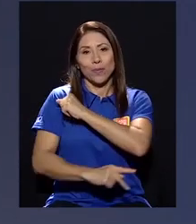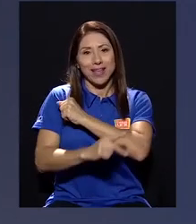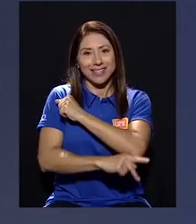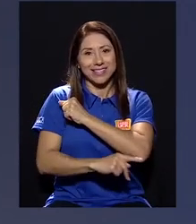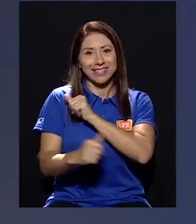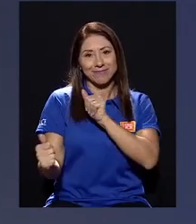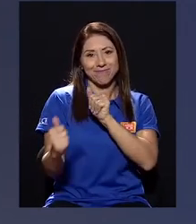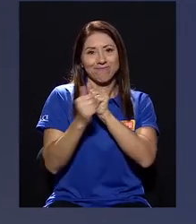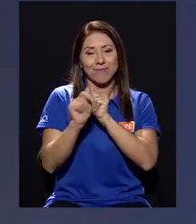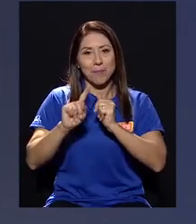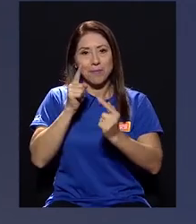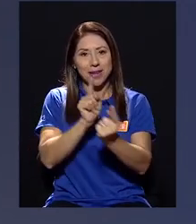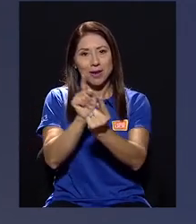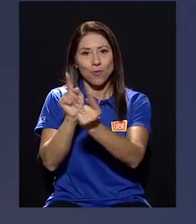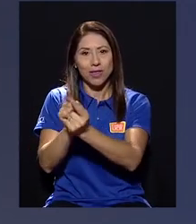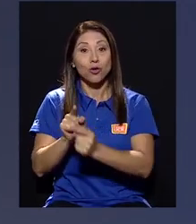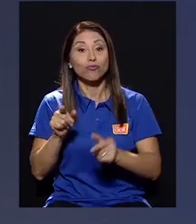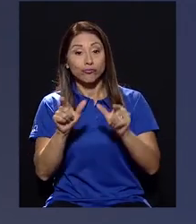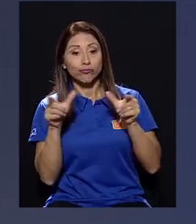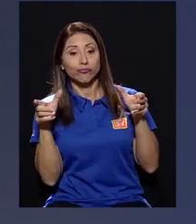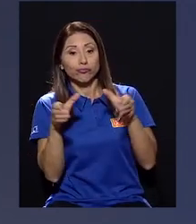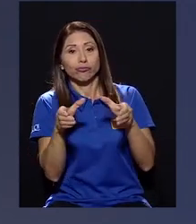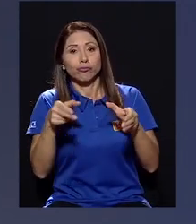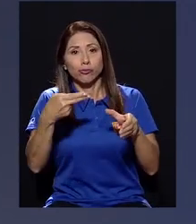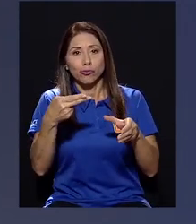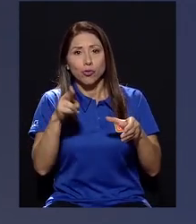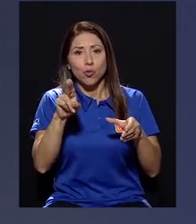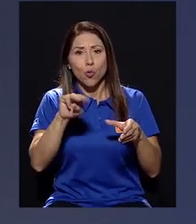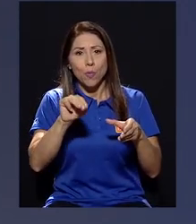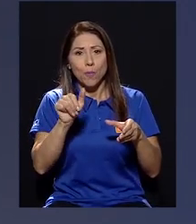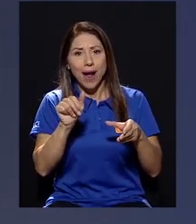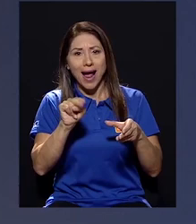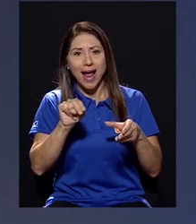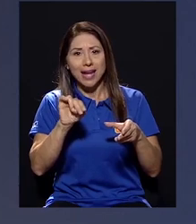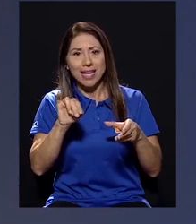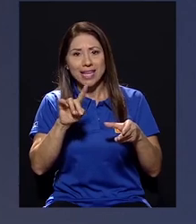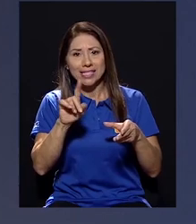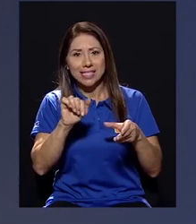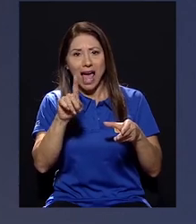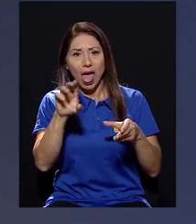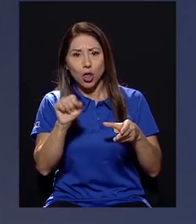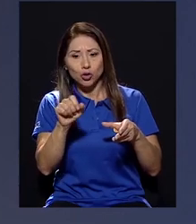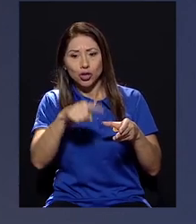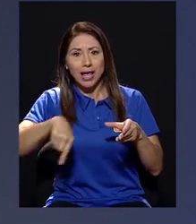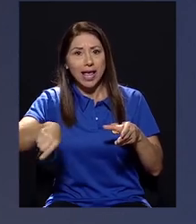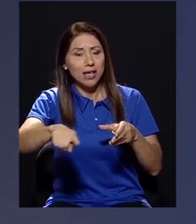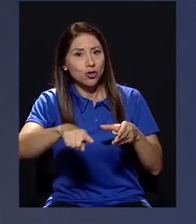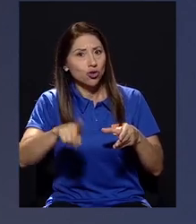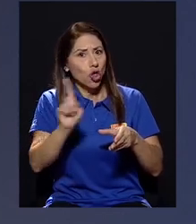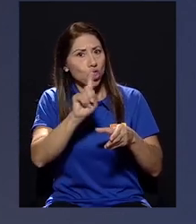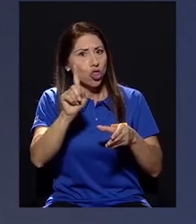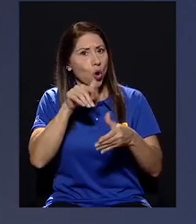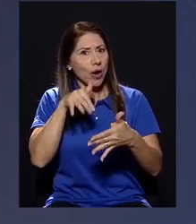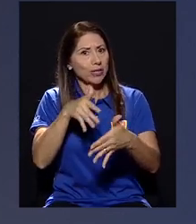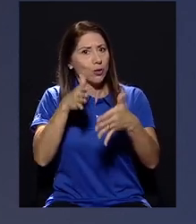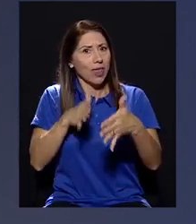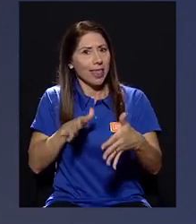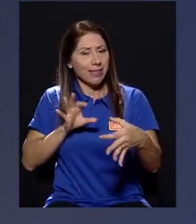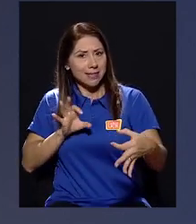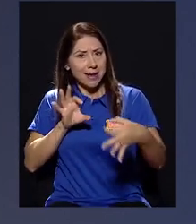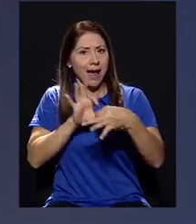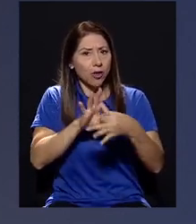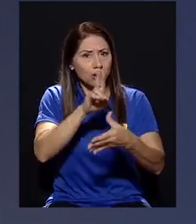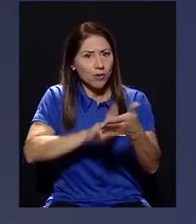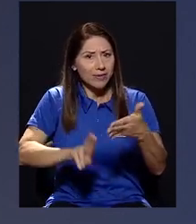este primer encuentro. Es importante destacar que Humanizados no necesariamente lo hacía en un inicio. Estudiantes necesariamente ligados a la